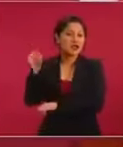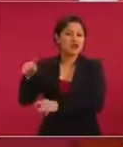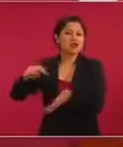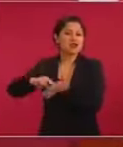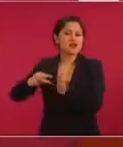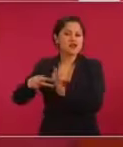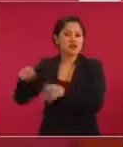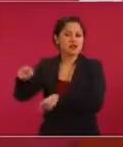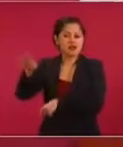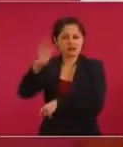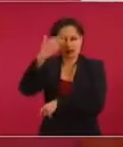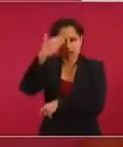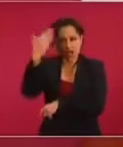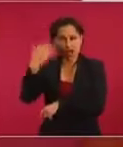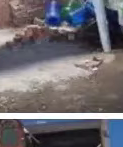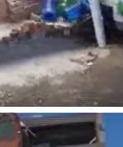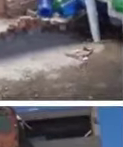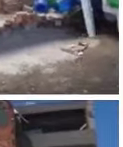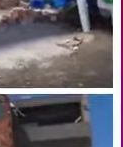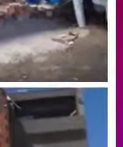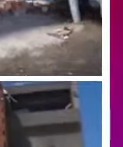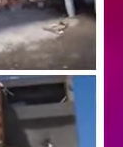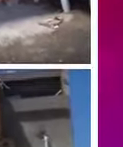de los arquitectos.